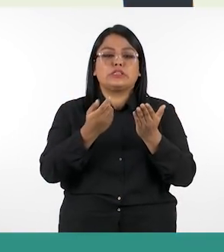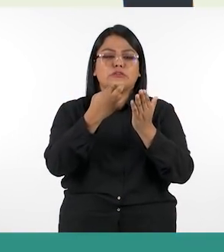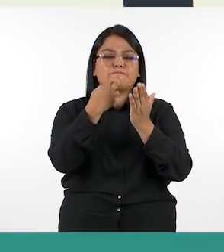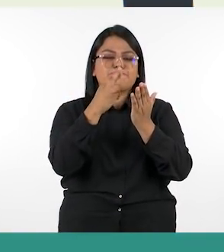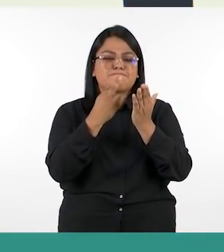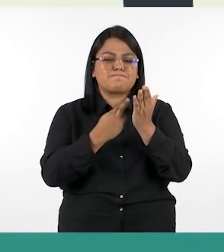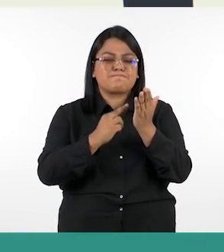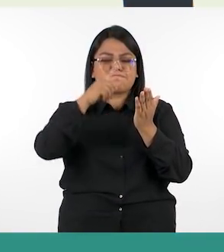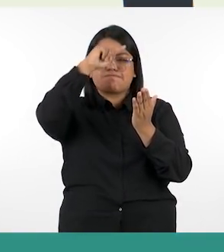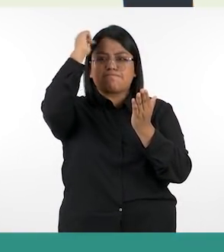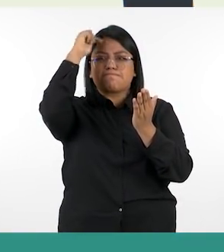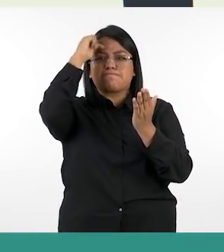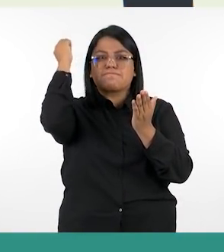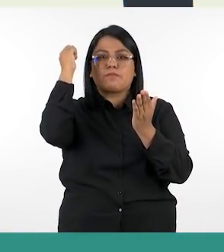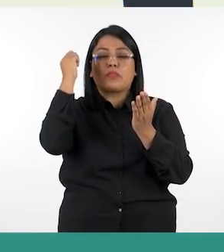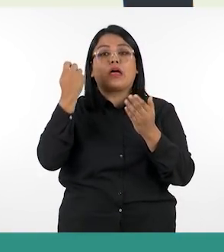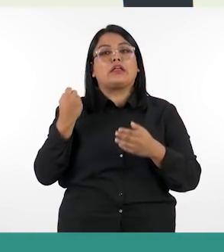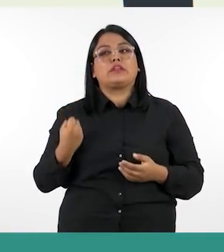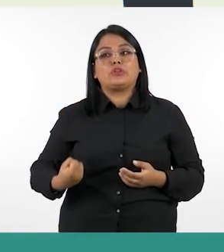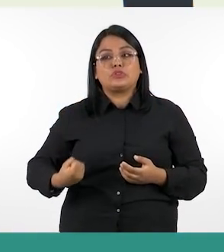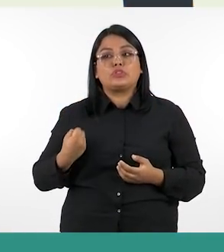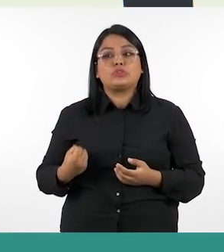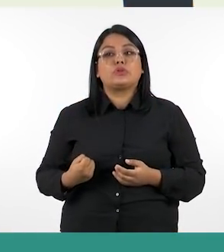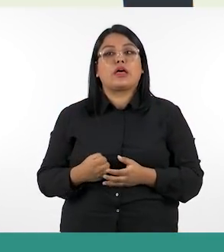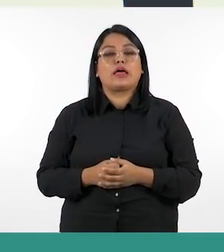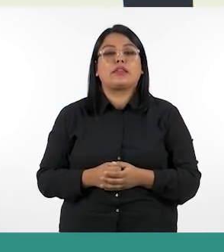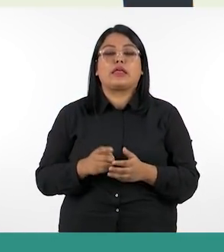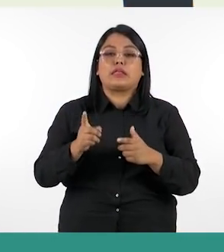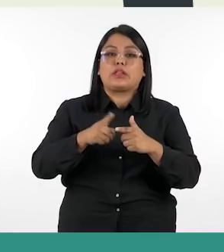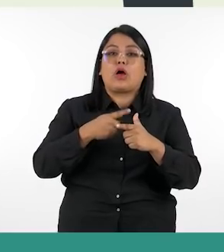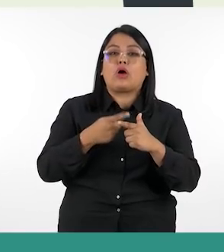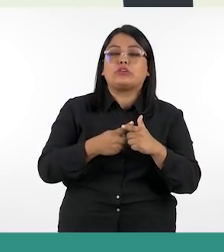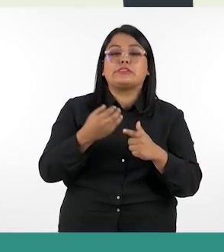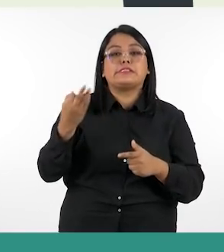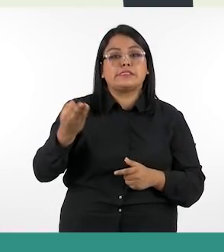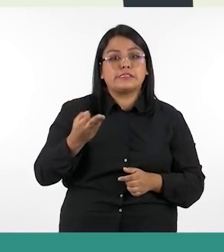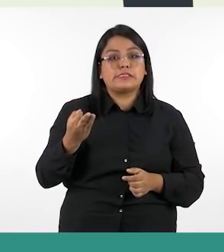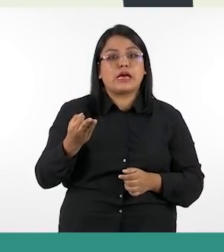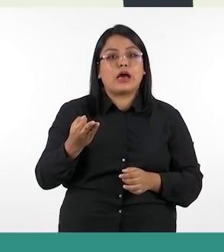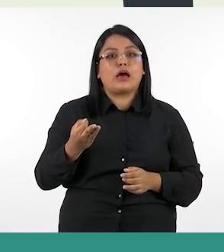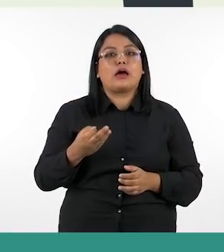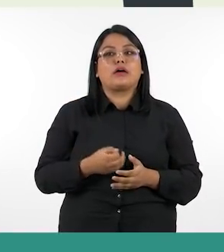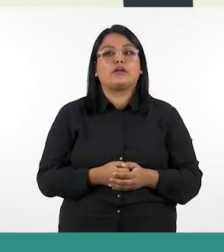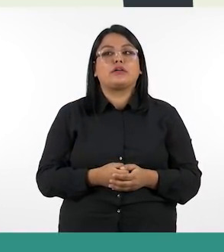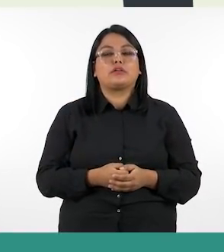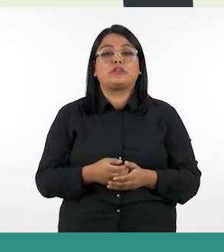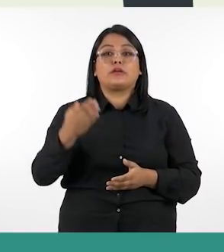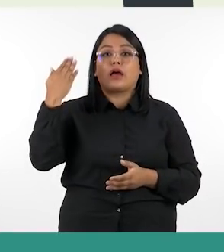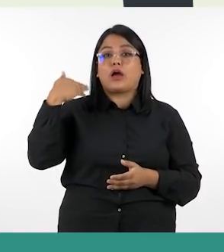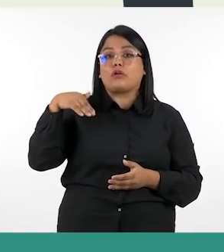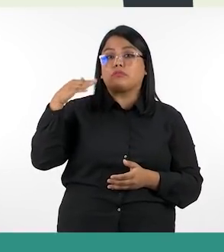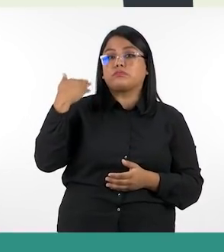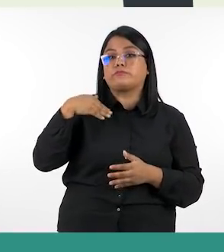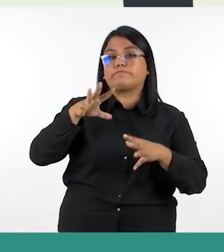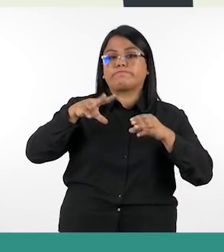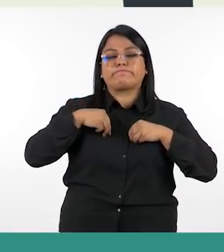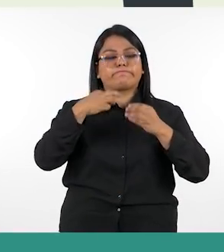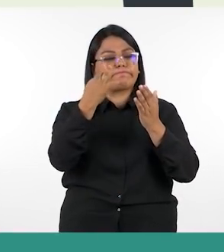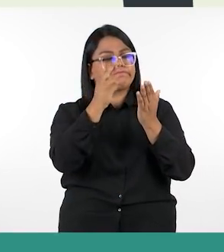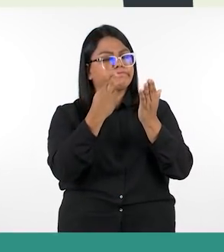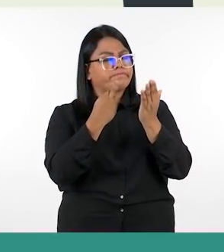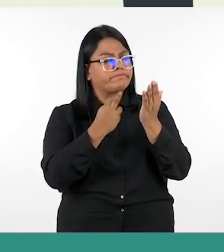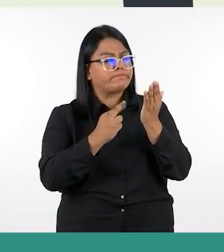realizar un chequeo del trabajo de los estudiantes en ese sentido es necesario que se formen hábitos de